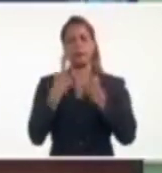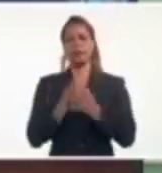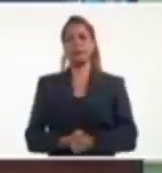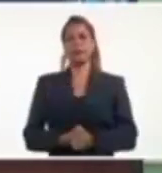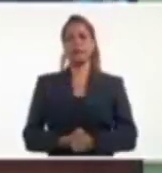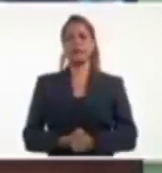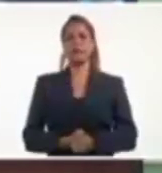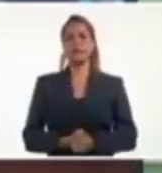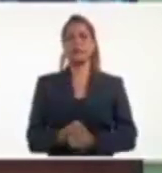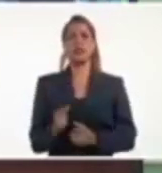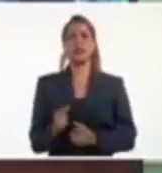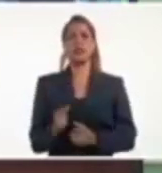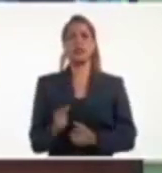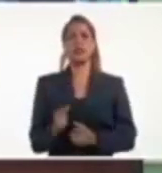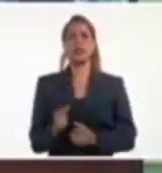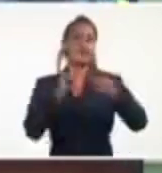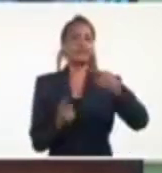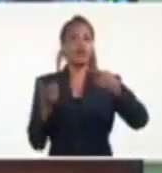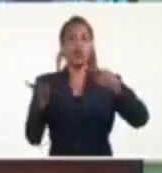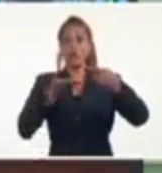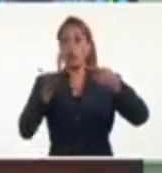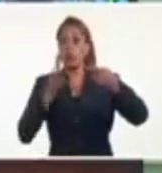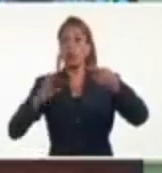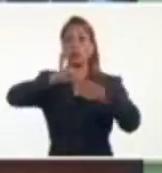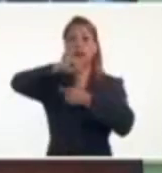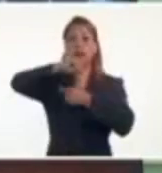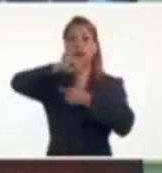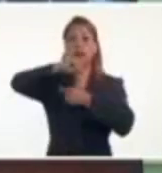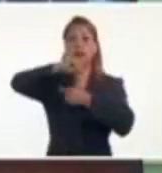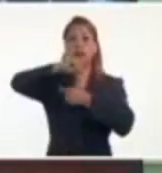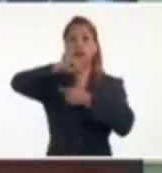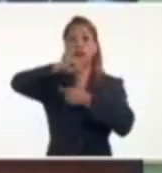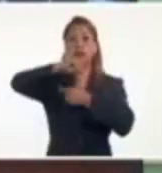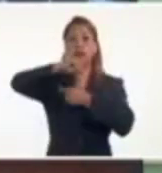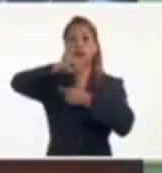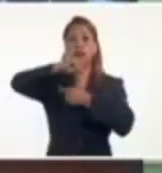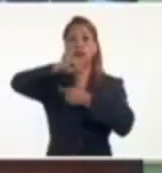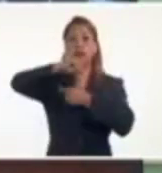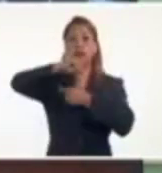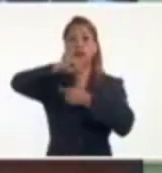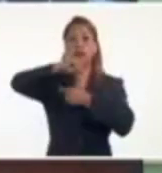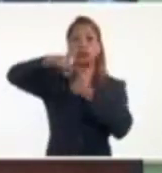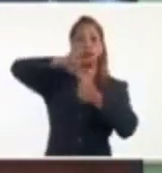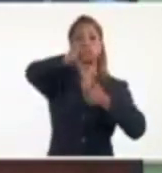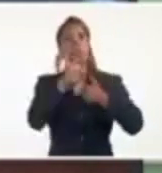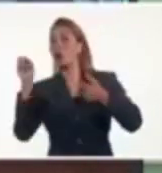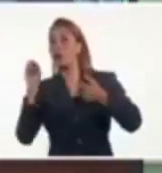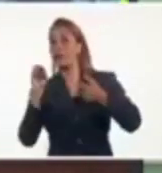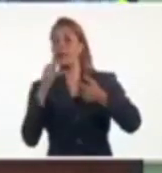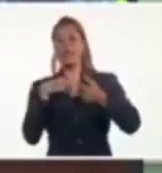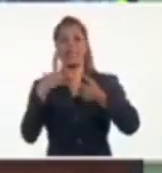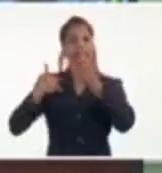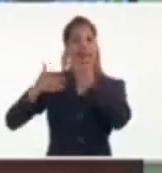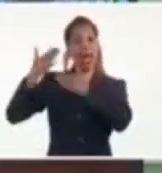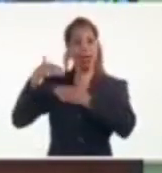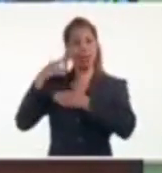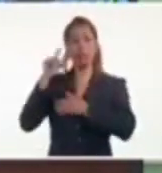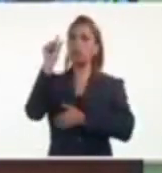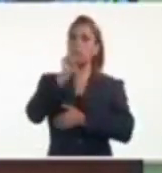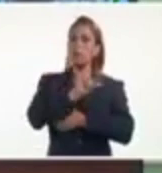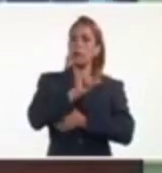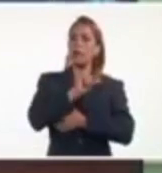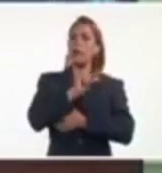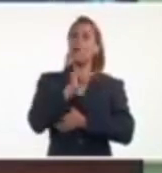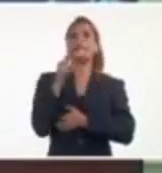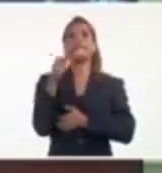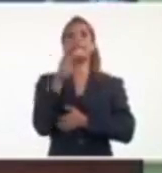Número 1, la velocidad de traslación. De 48.50 que tenía, la ha disminuido a menos de